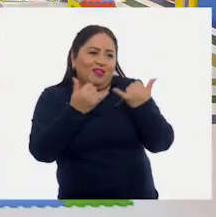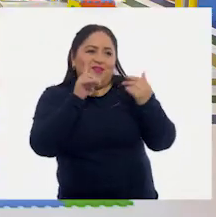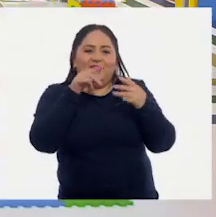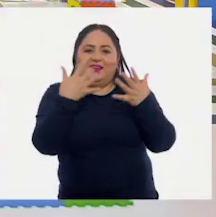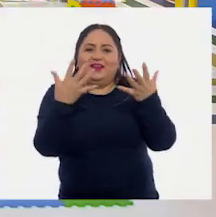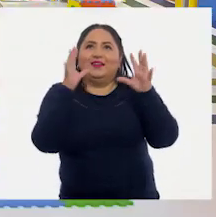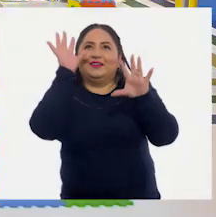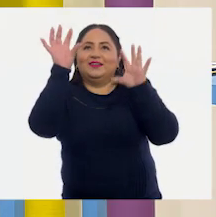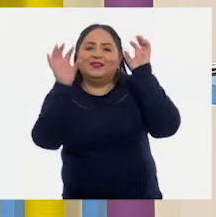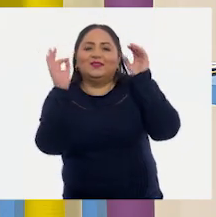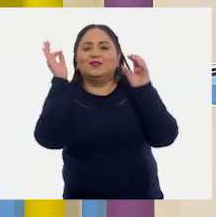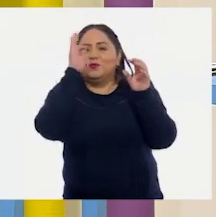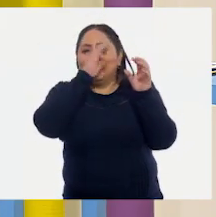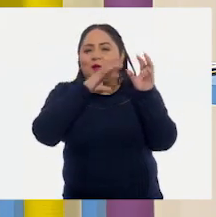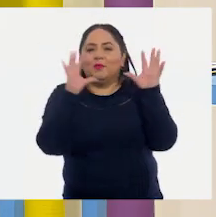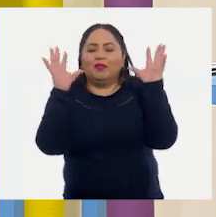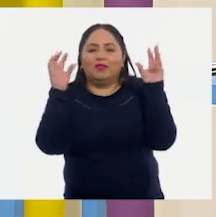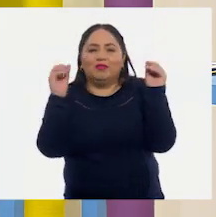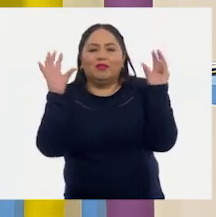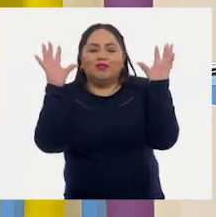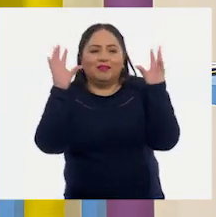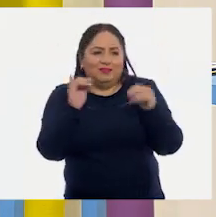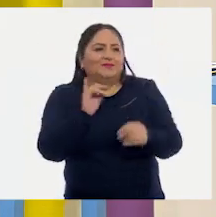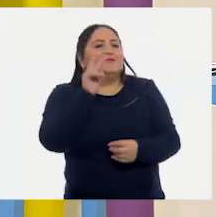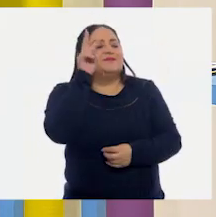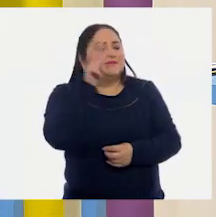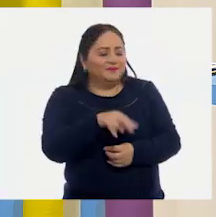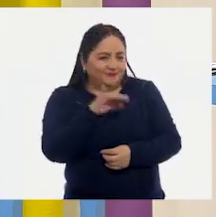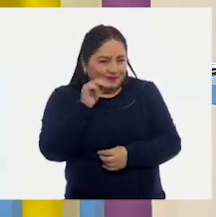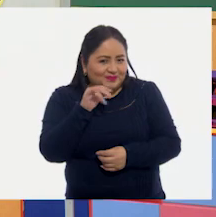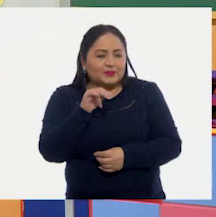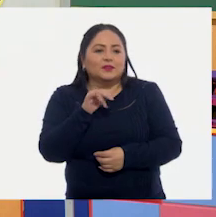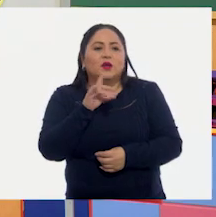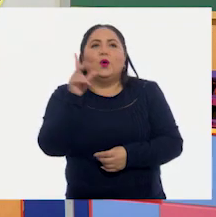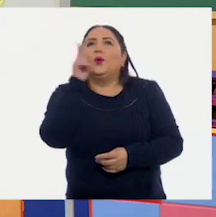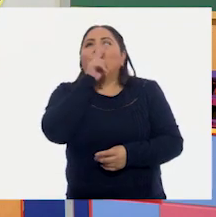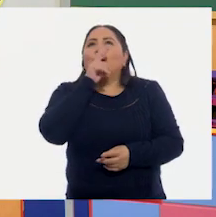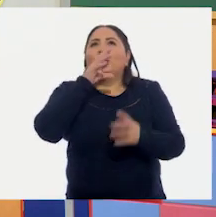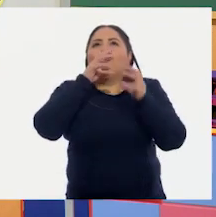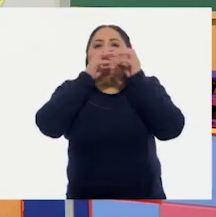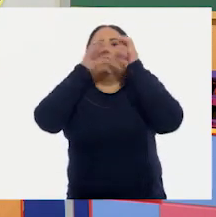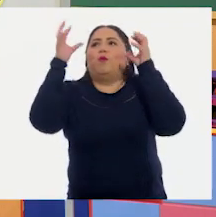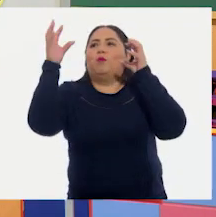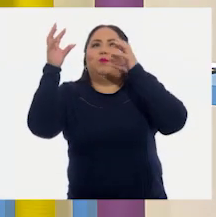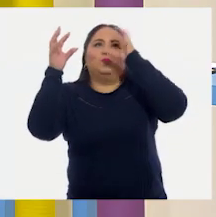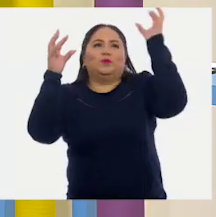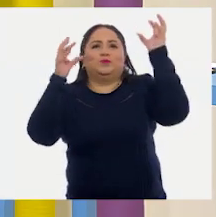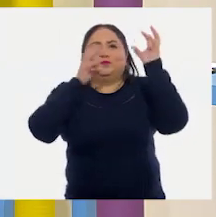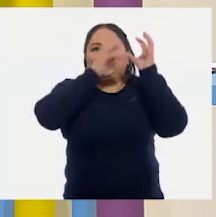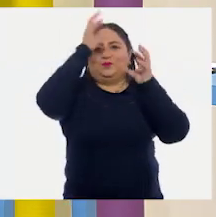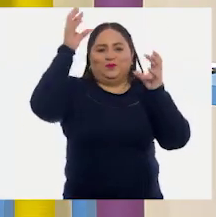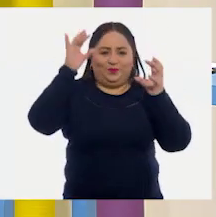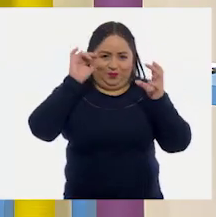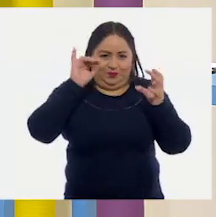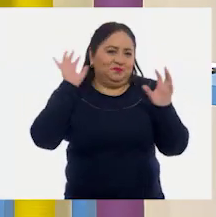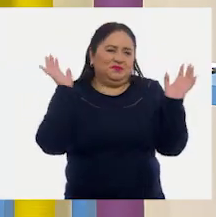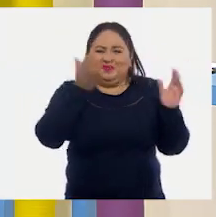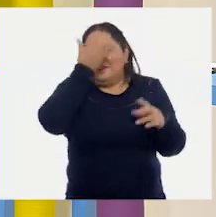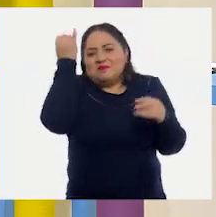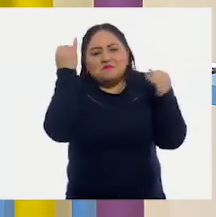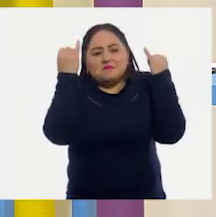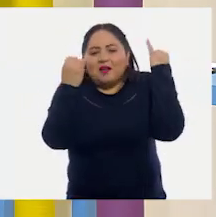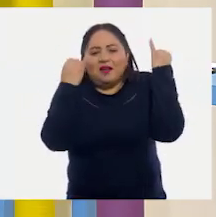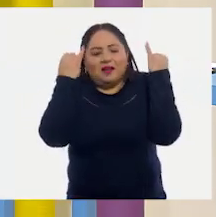tocarla porque tal vez está suavecita. Suavecita, ¿verdad? Y, no sé, soplarle y que se hagan dos y luego una. No sé, es la